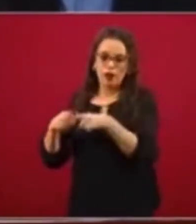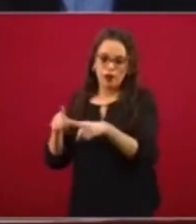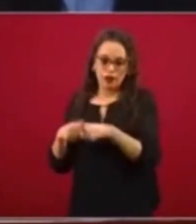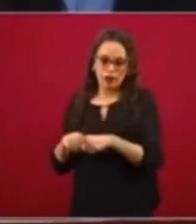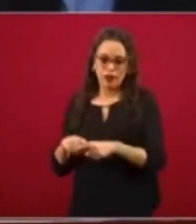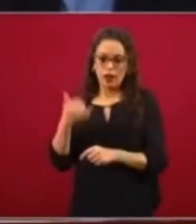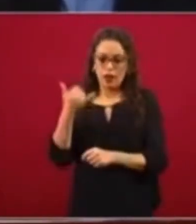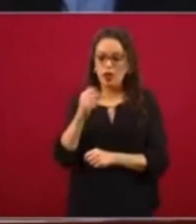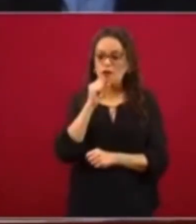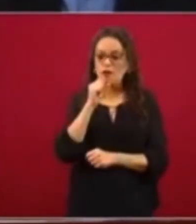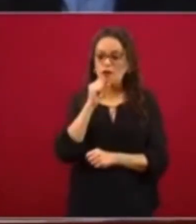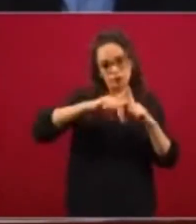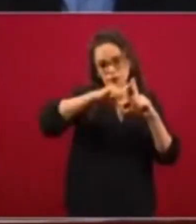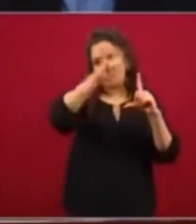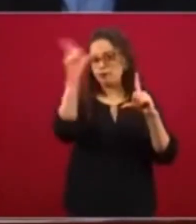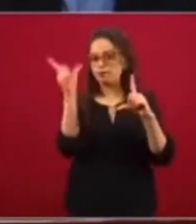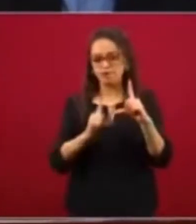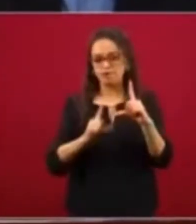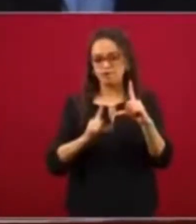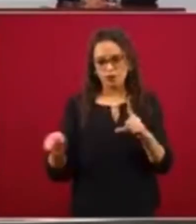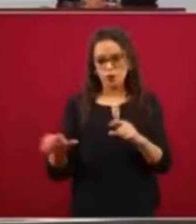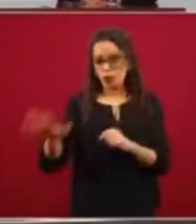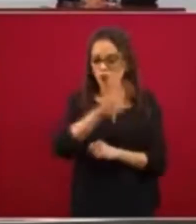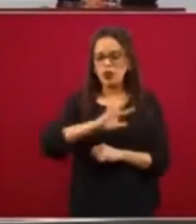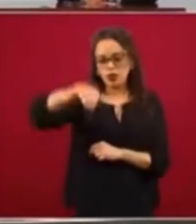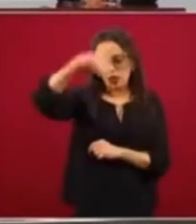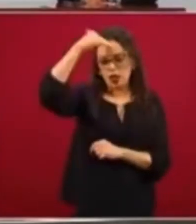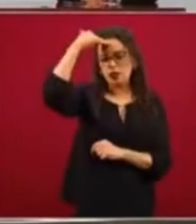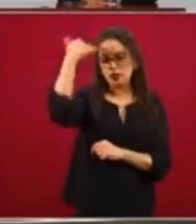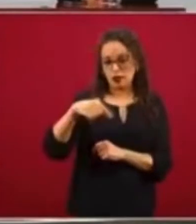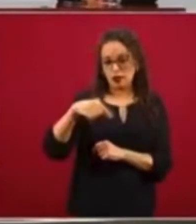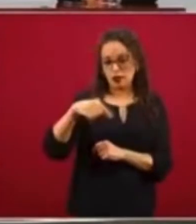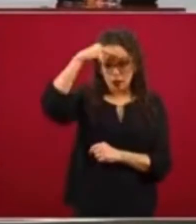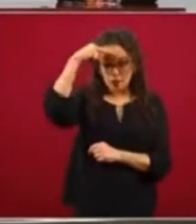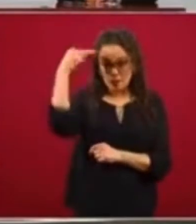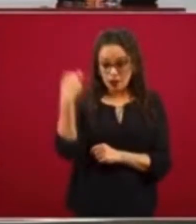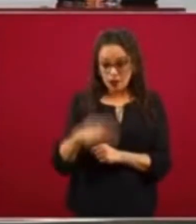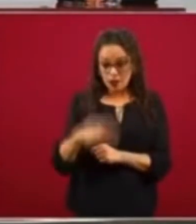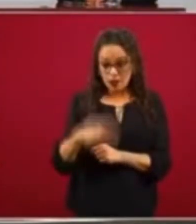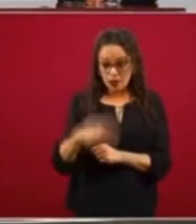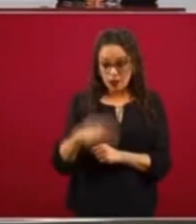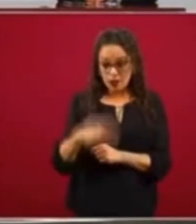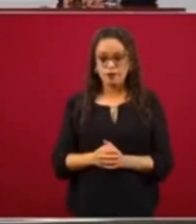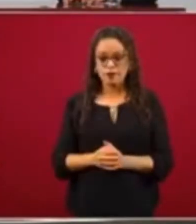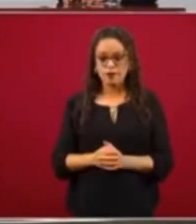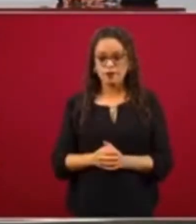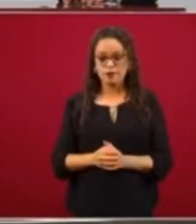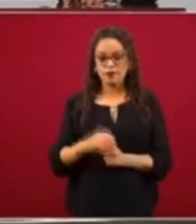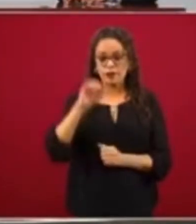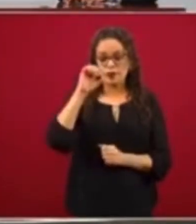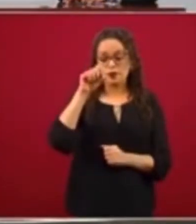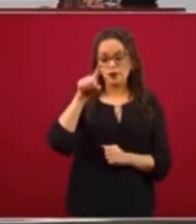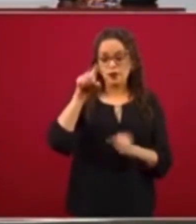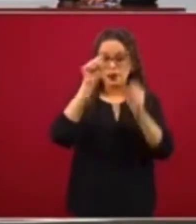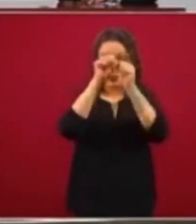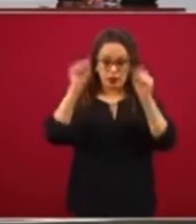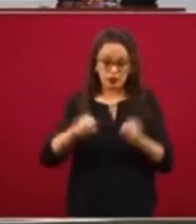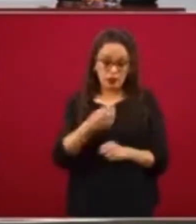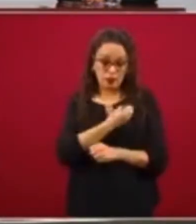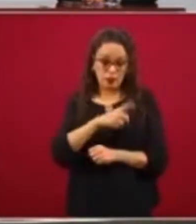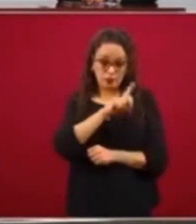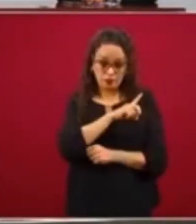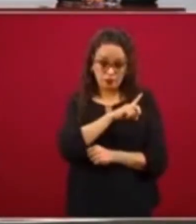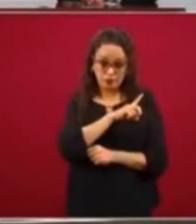en el territorio nacional. Como todo el mundo conoce, en México el sistema de salud, además de estar